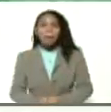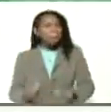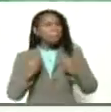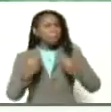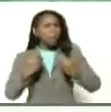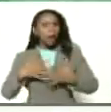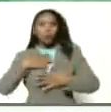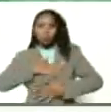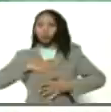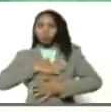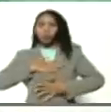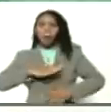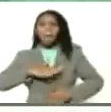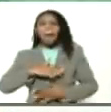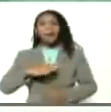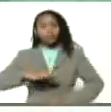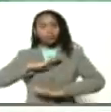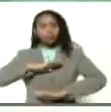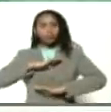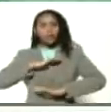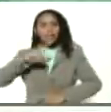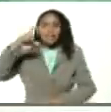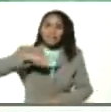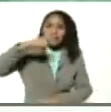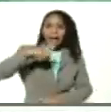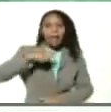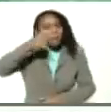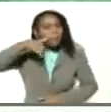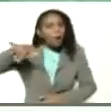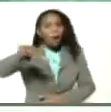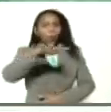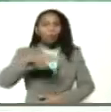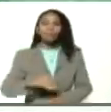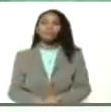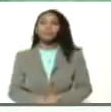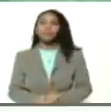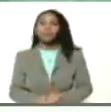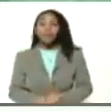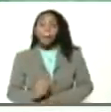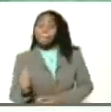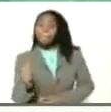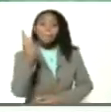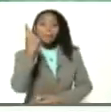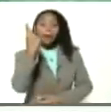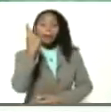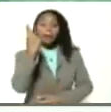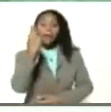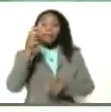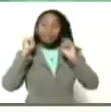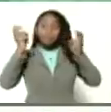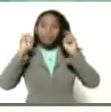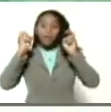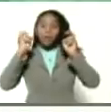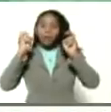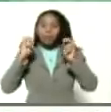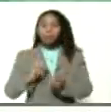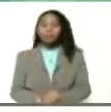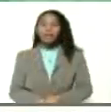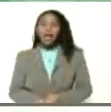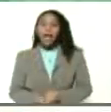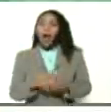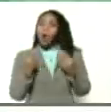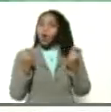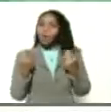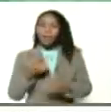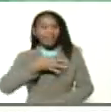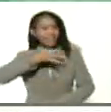satisfacer ampliamente las necesidades de nuestro pueblo. Es un primer elemento. La economía